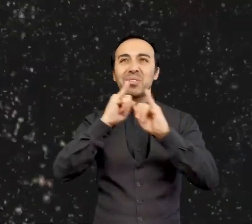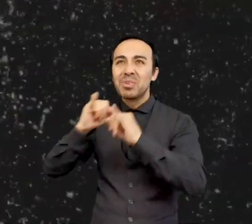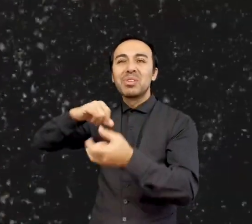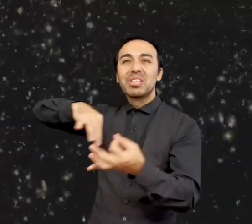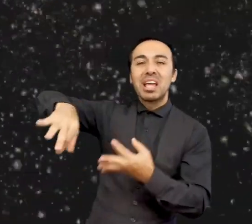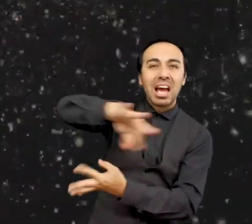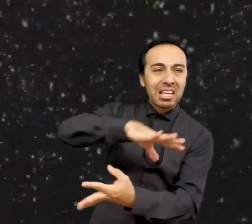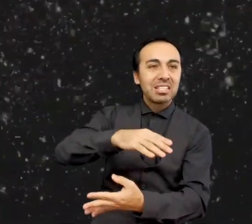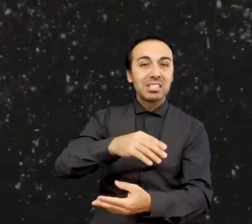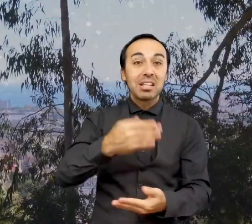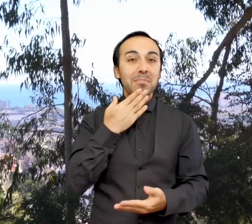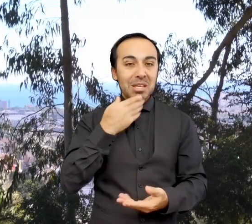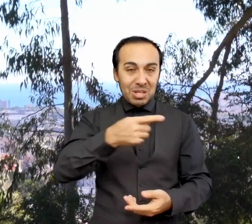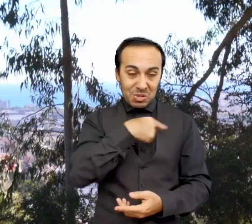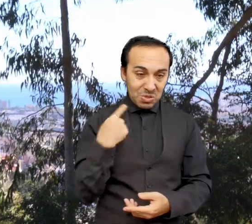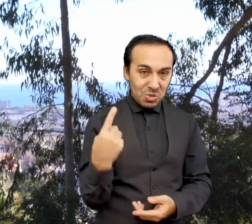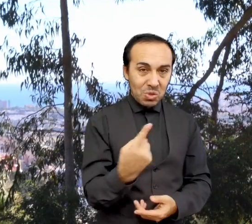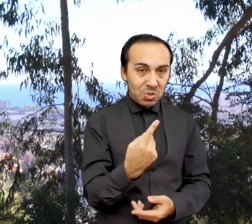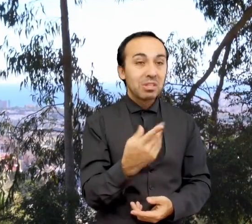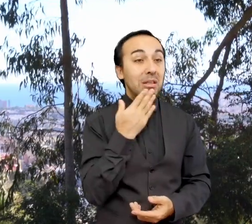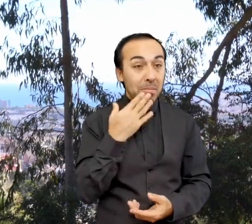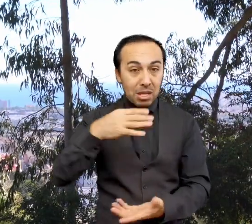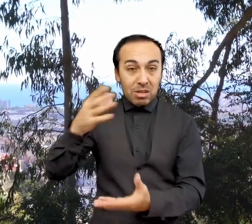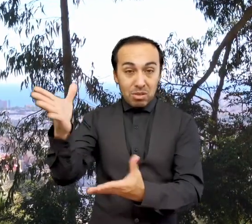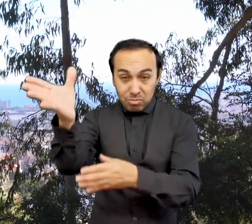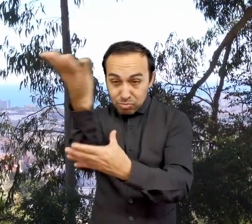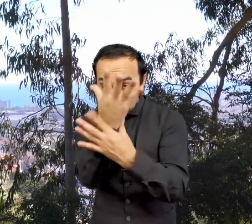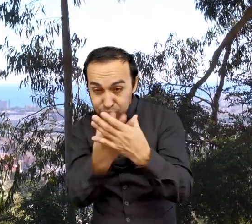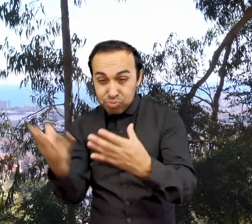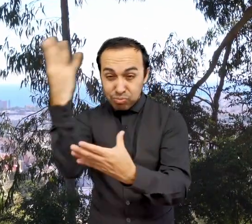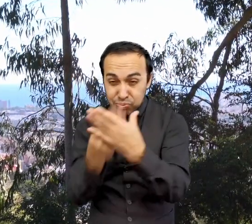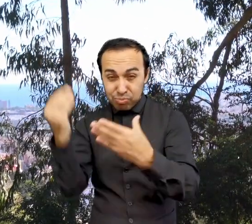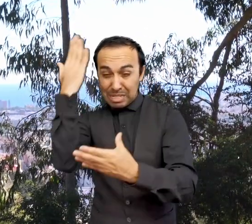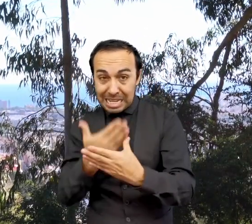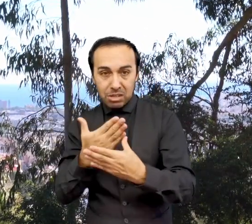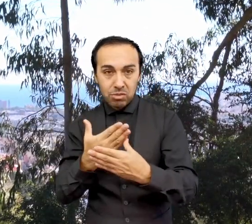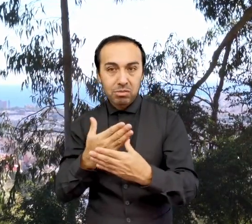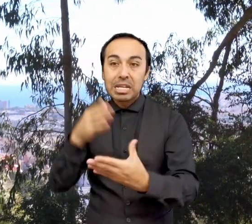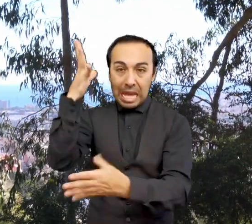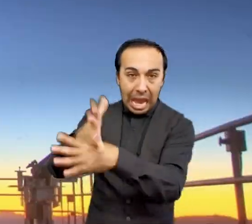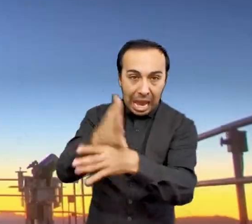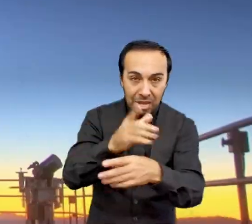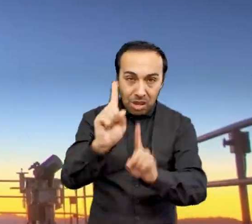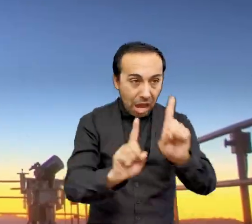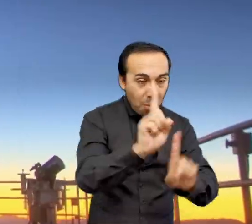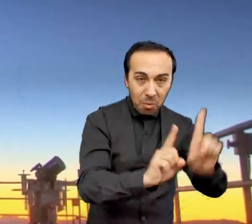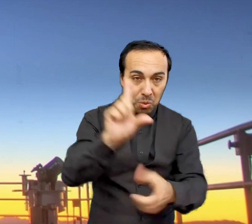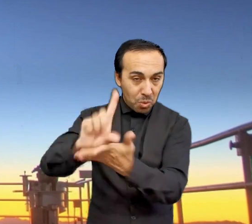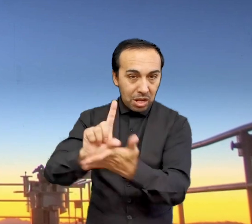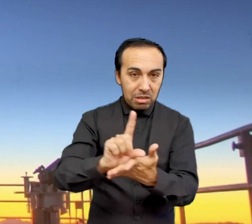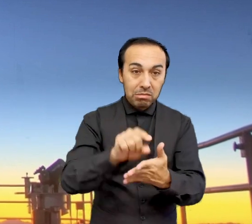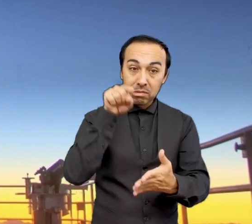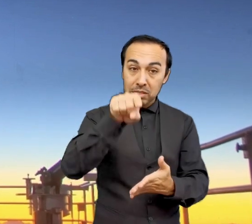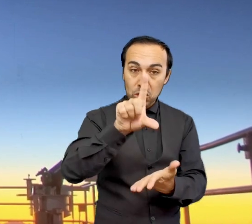incluyendo nuestra Vía Láctea y los agujeros negros supermasivos que acechan en sus centros. El SDSS